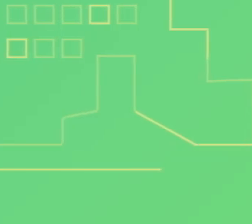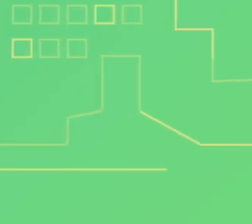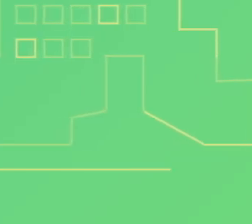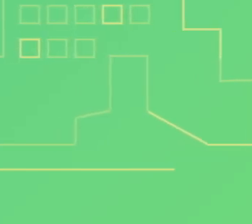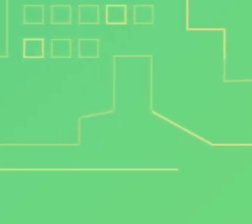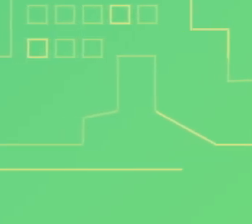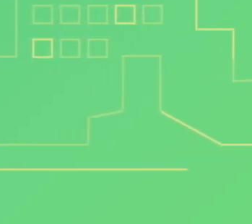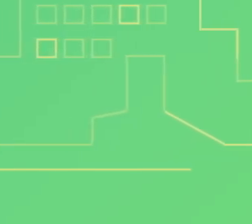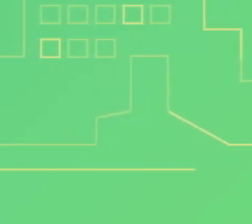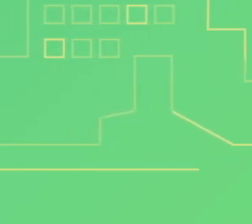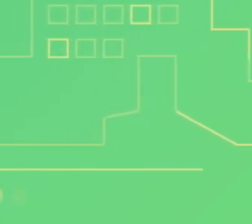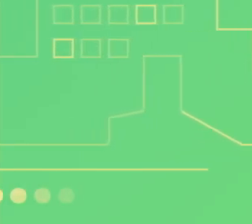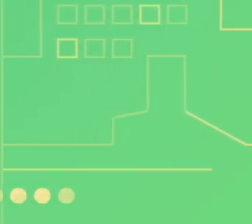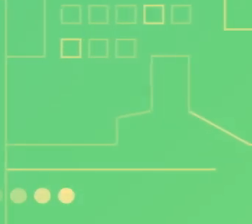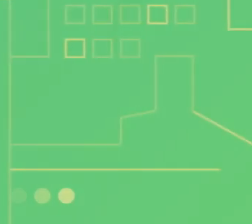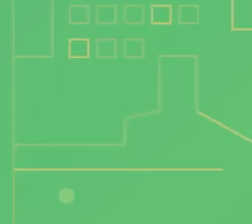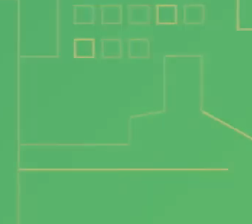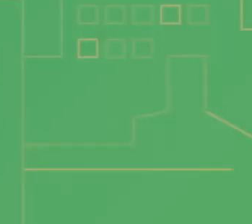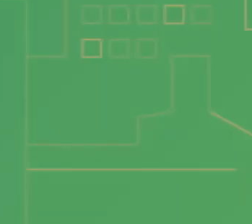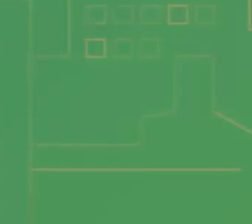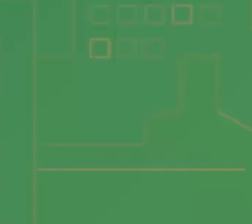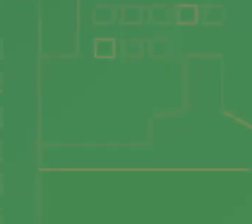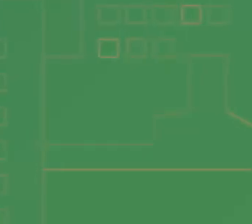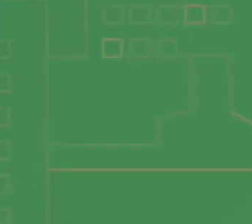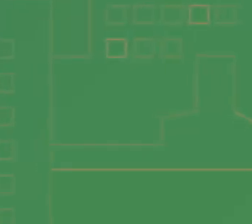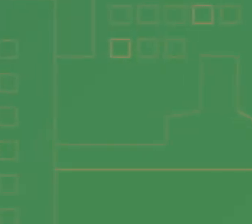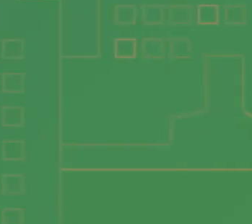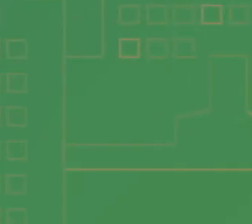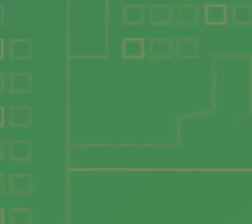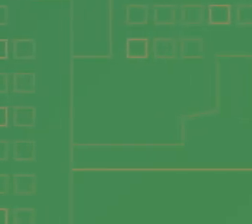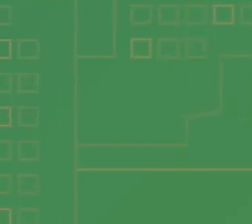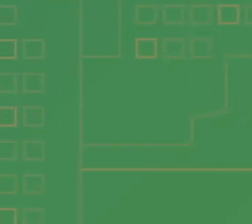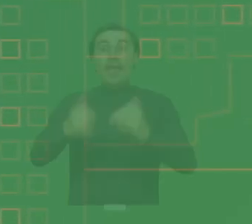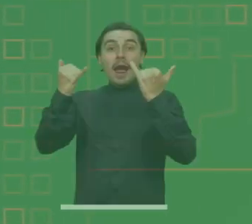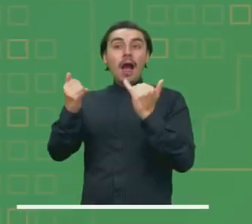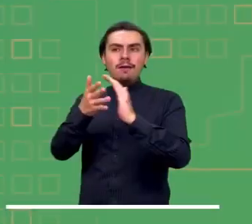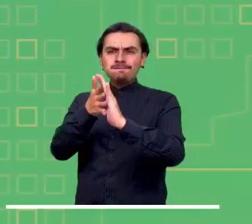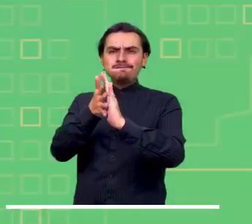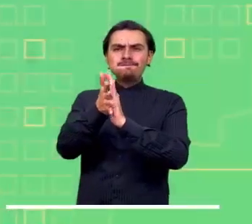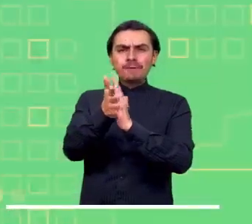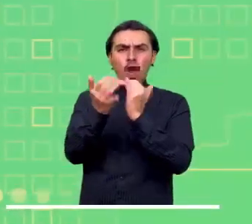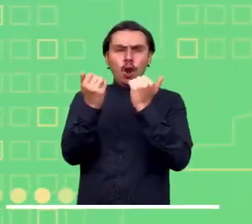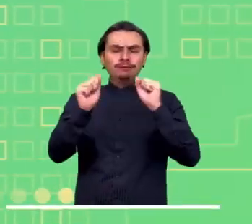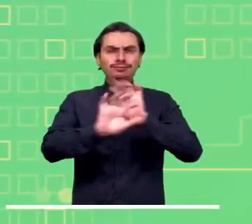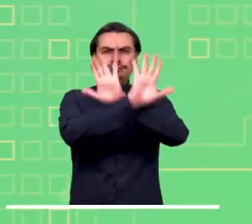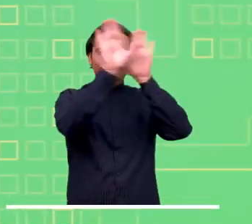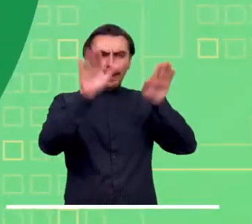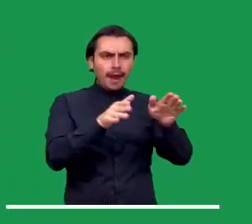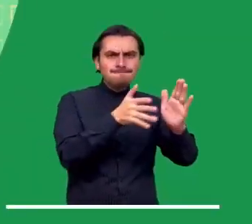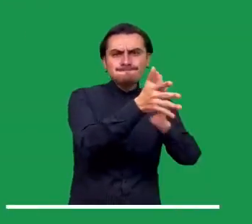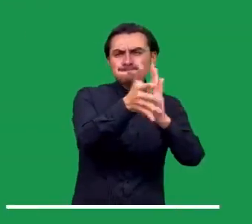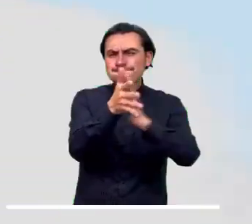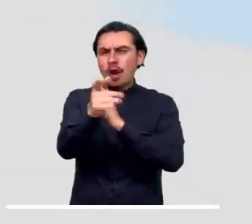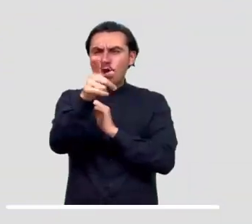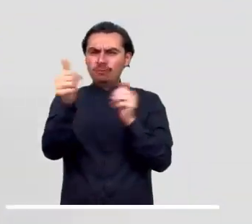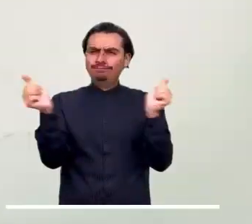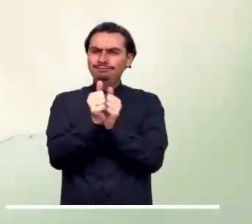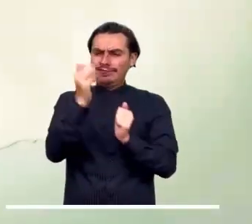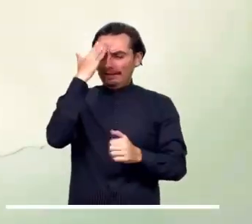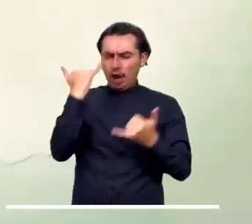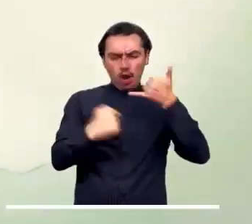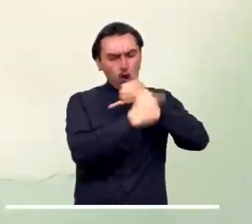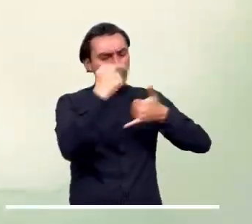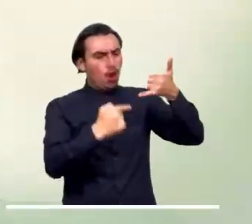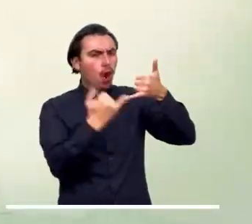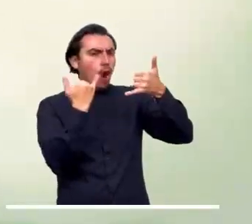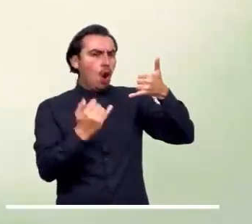Buenos días y bienvenidos a conocer la información meteorológica de la mañana. Las lluvias serán escasas en el norte del